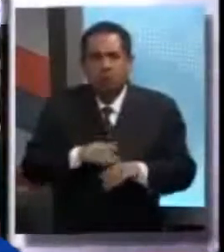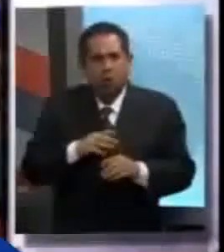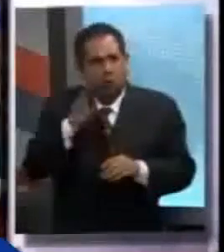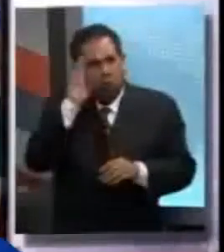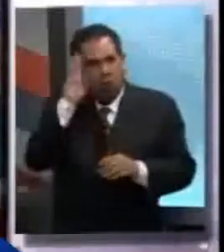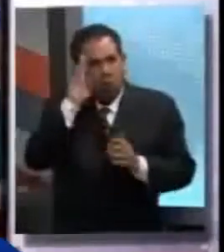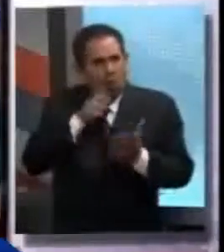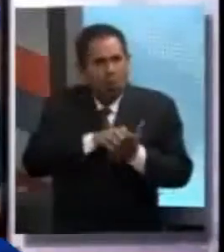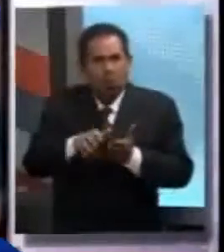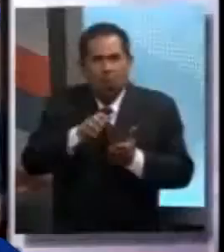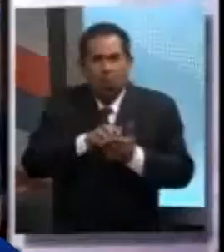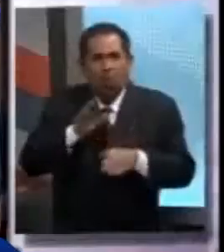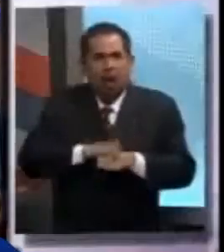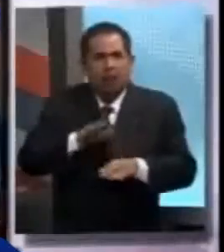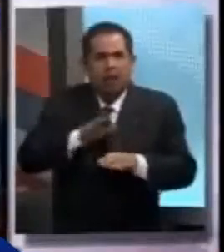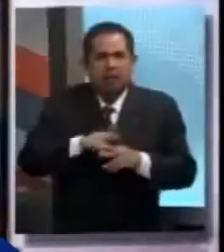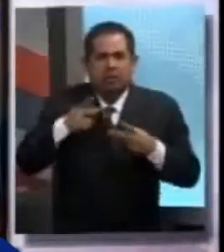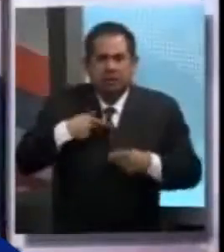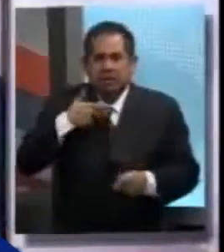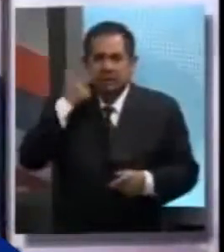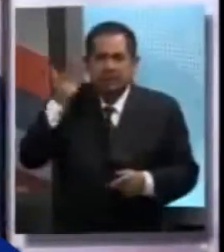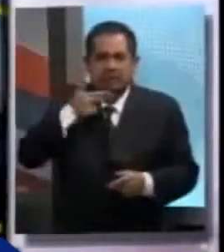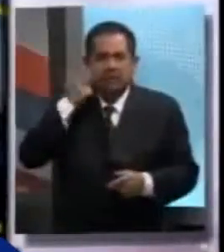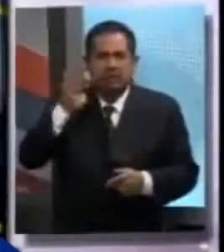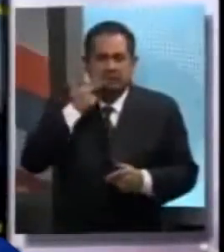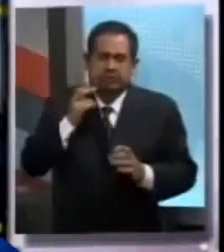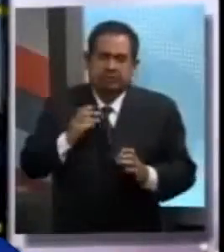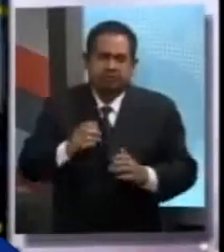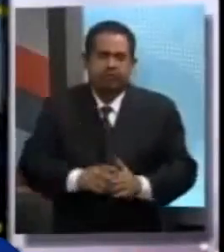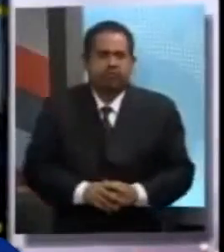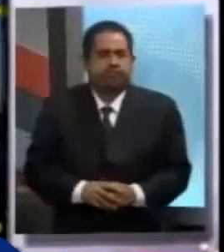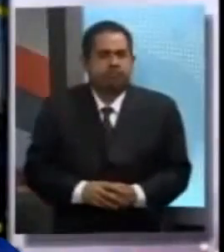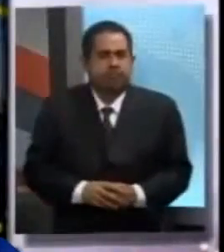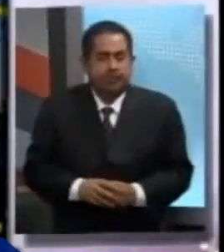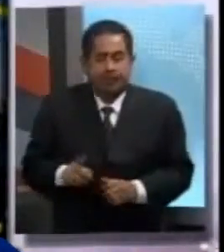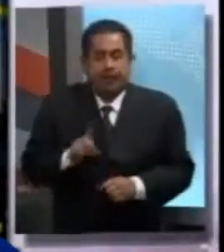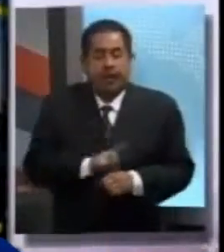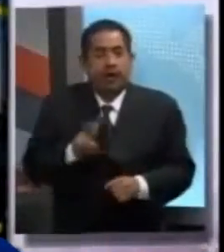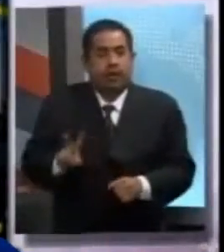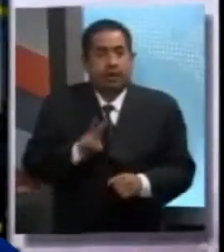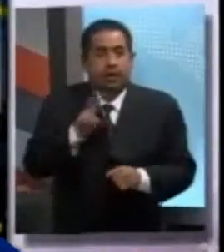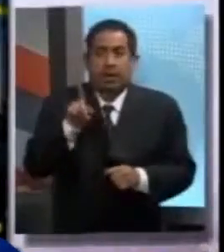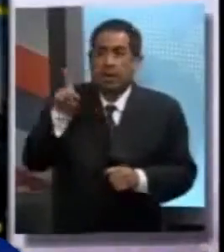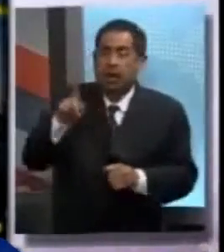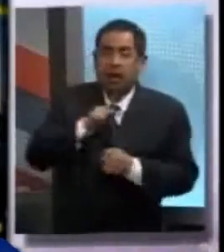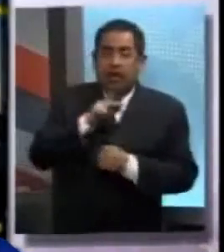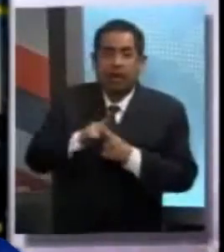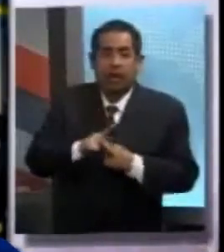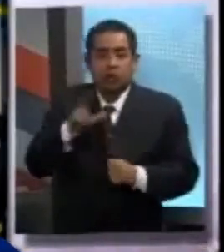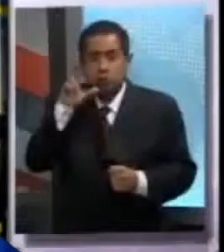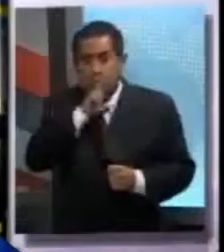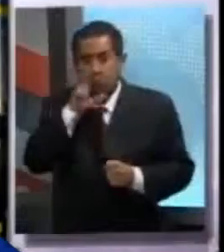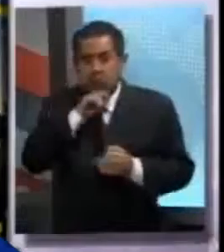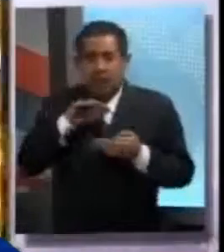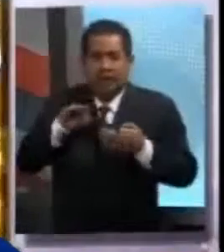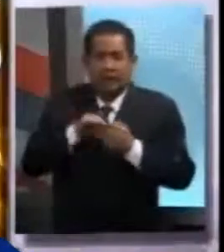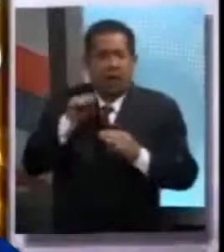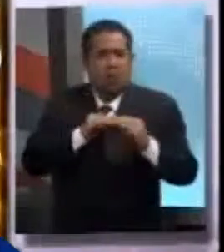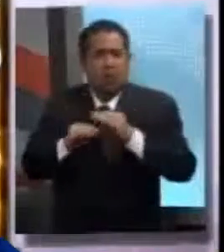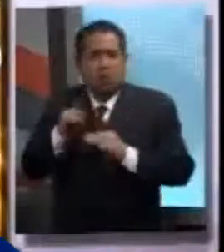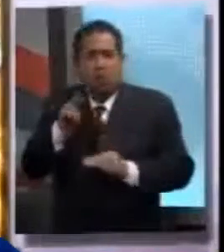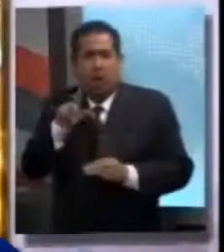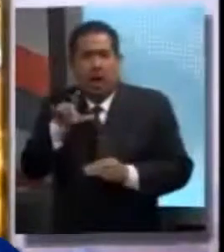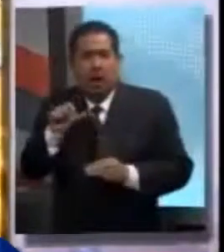índices de este problema en el país. Este viernes, en la zona central de Rusia, cercana a los montes Urales,